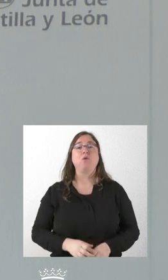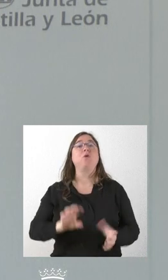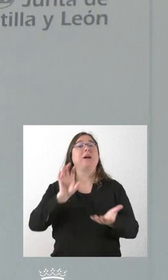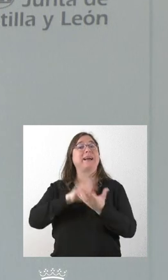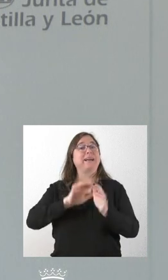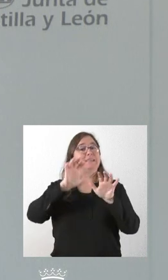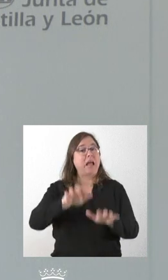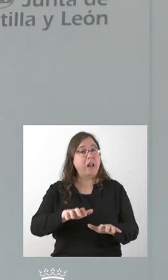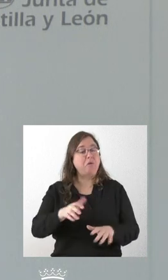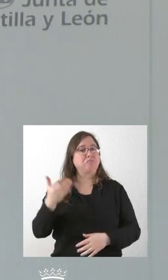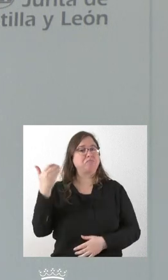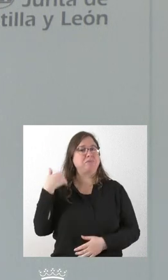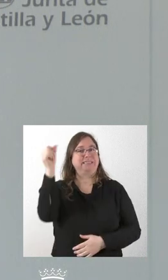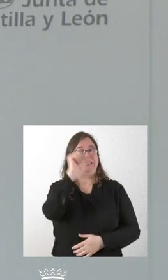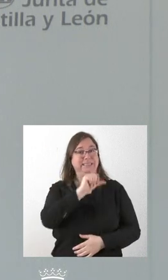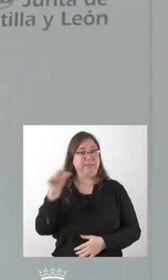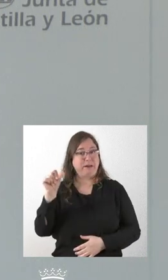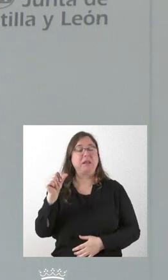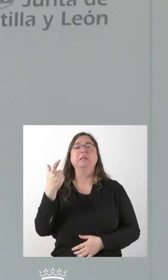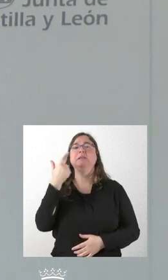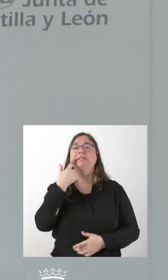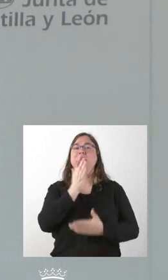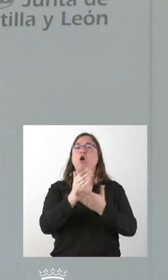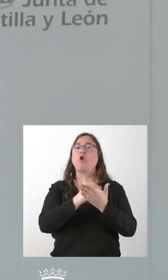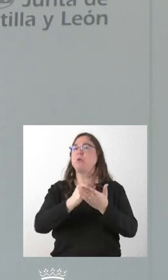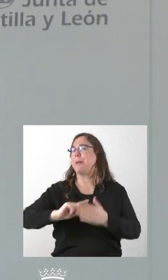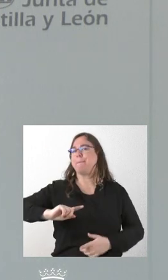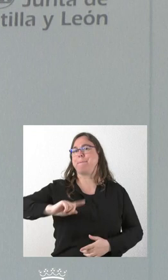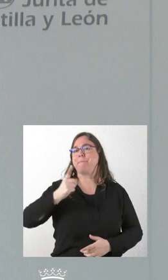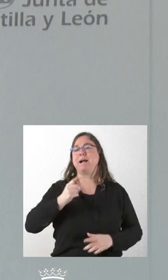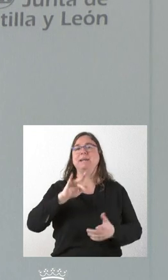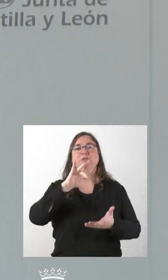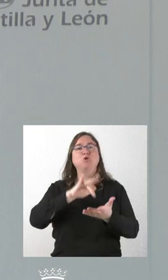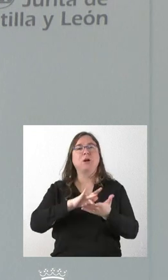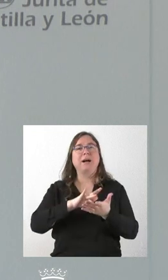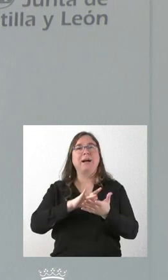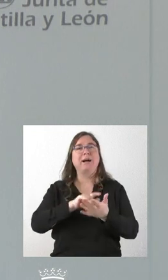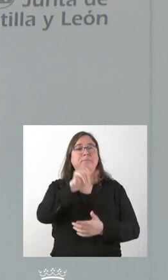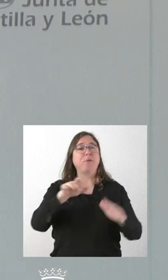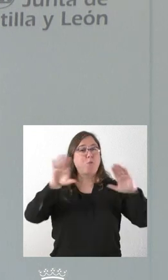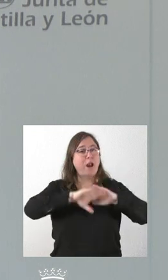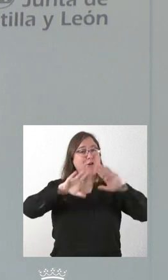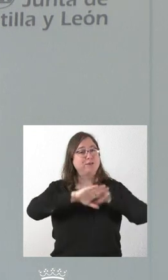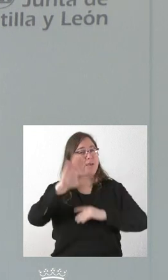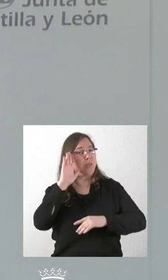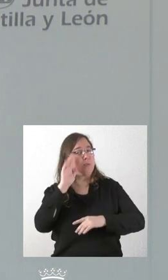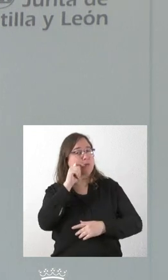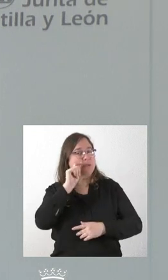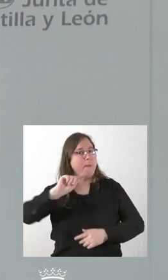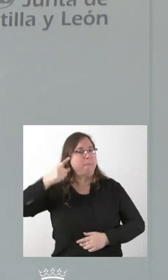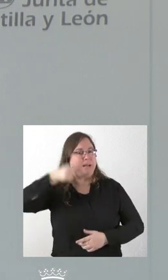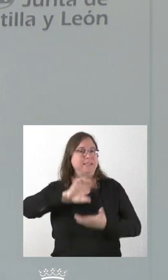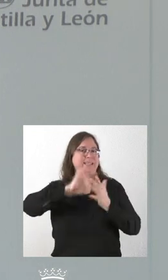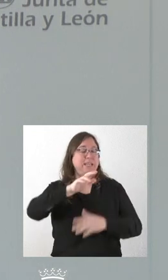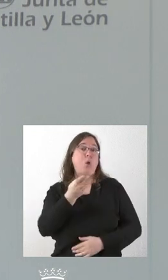lo vimos en los datos de la semana pasada, estaba como la comunidad autónoma con mayor incremento en el número de pernotaciones desde el punto de vista turístico, con incremento del